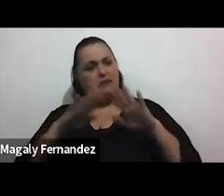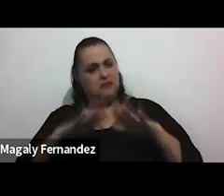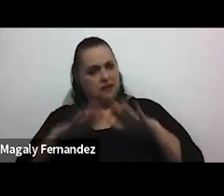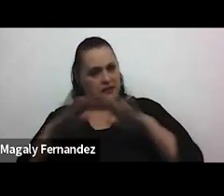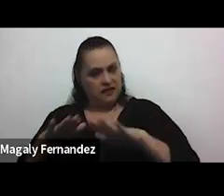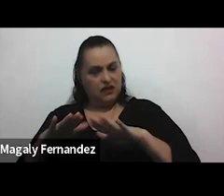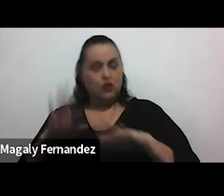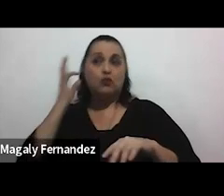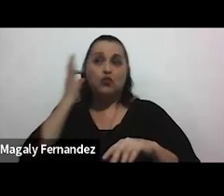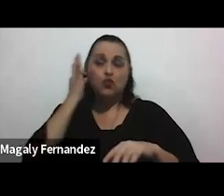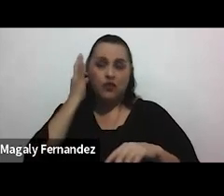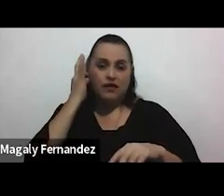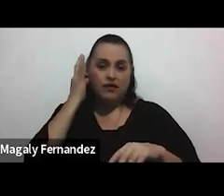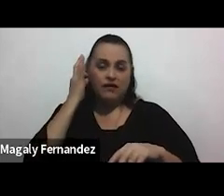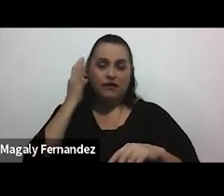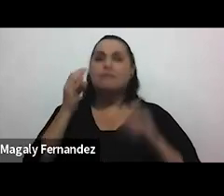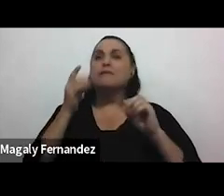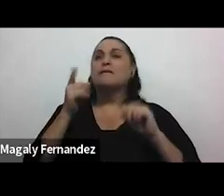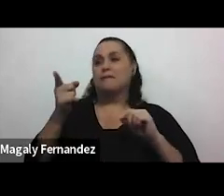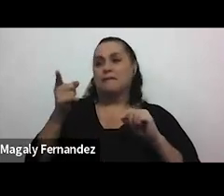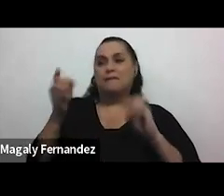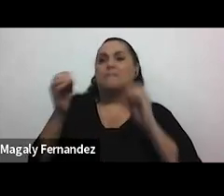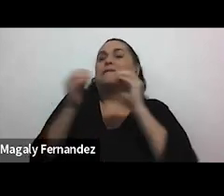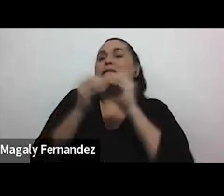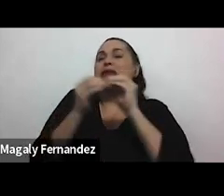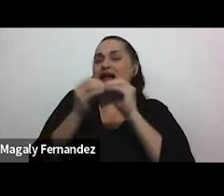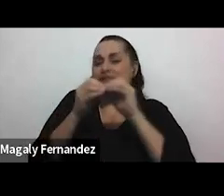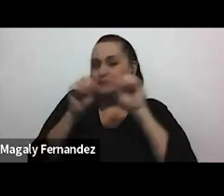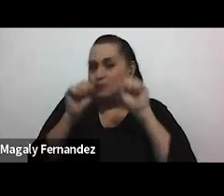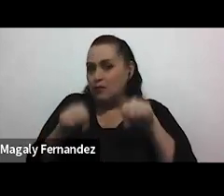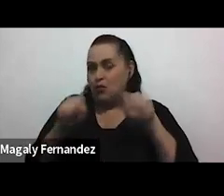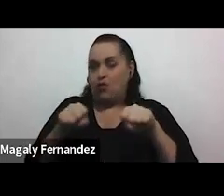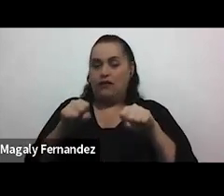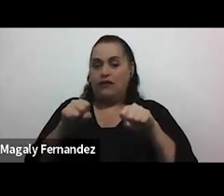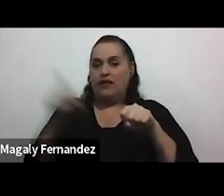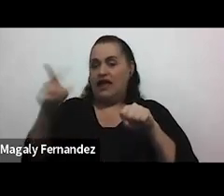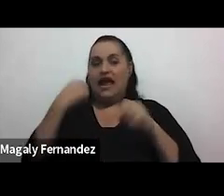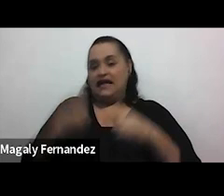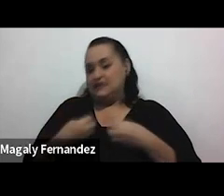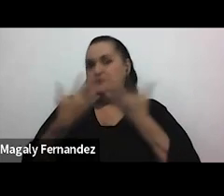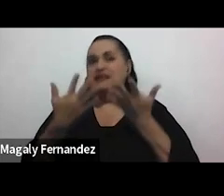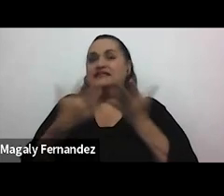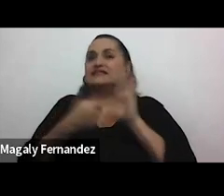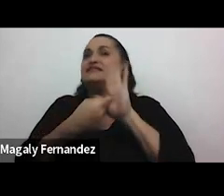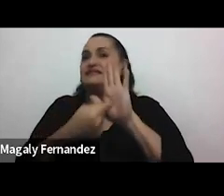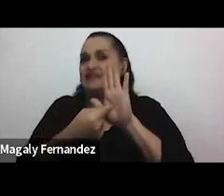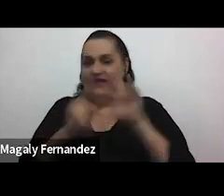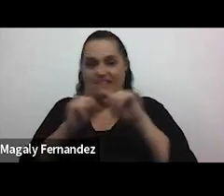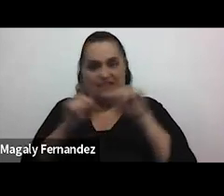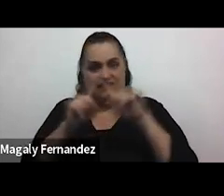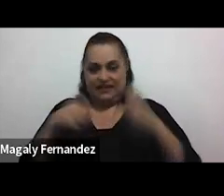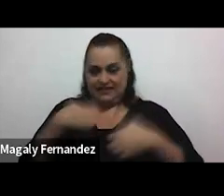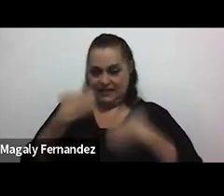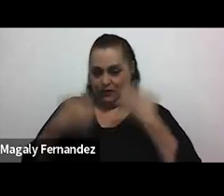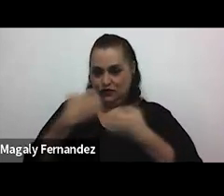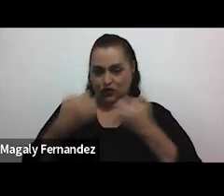y la mujer es quien más podría ser expresiva en cuanto a diferentes emociones o